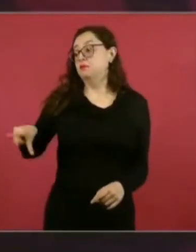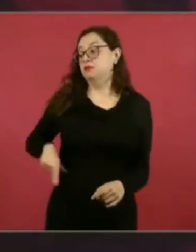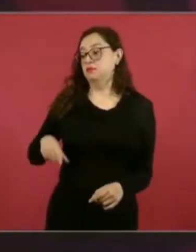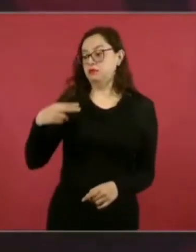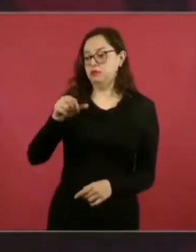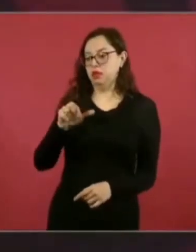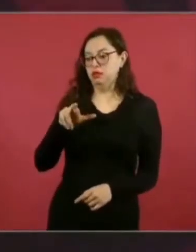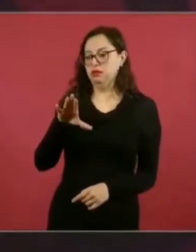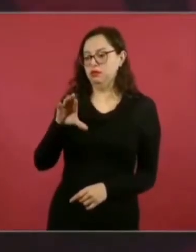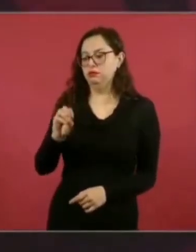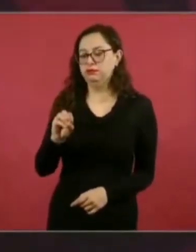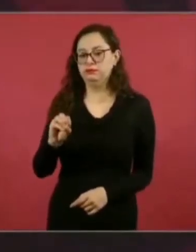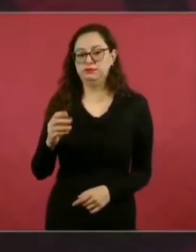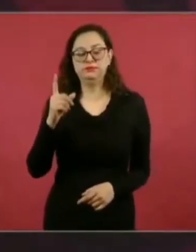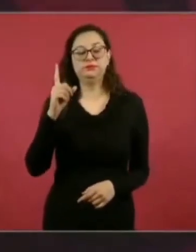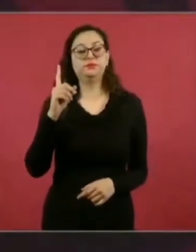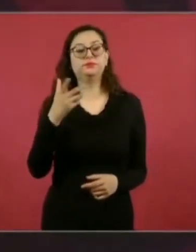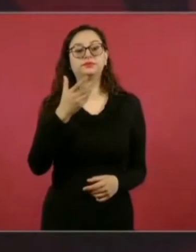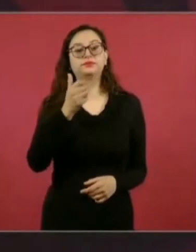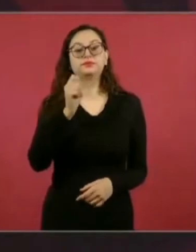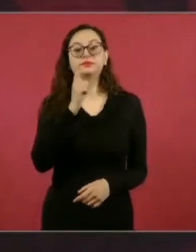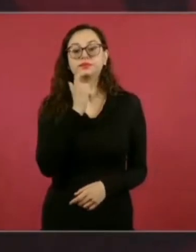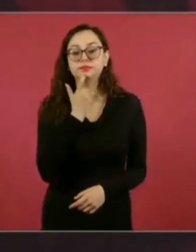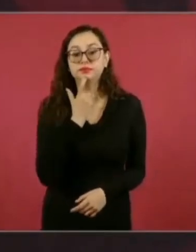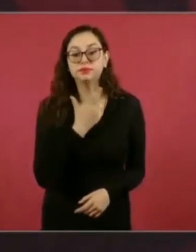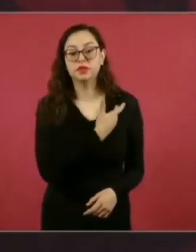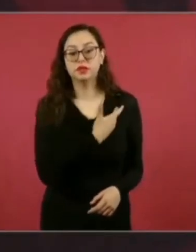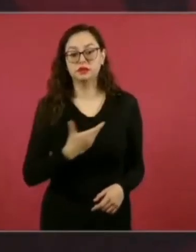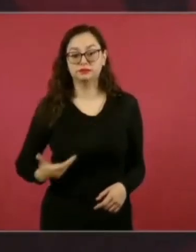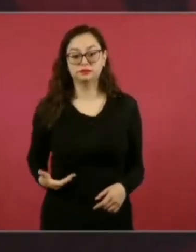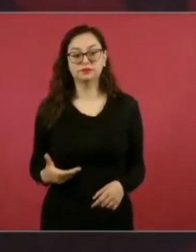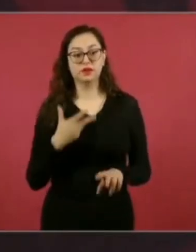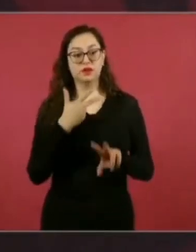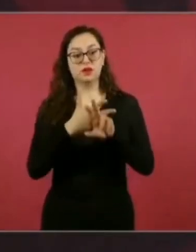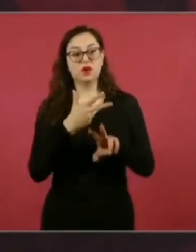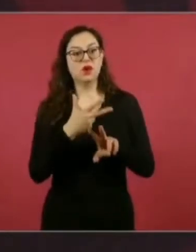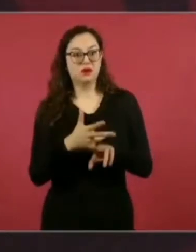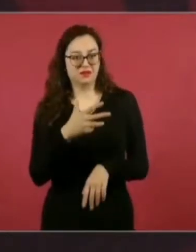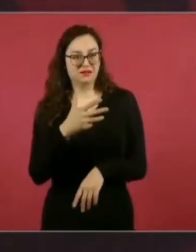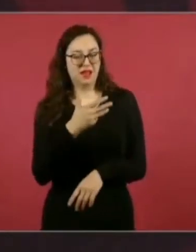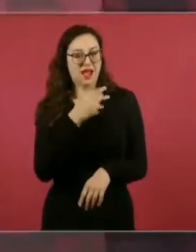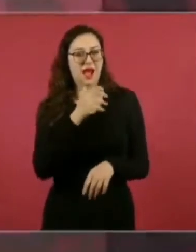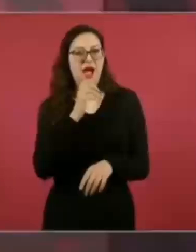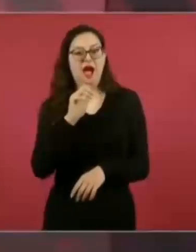que AMLO presidente o narcopresidente.